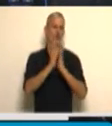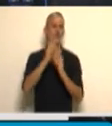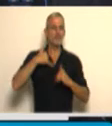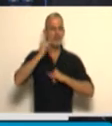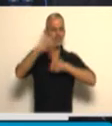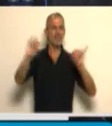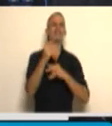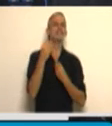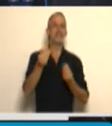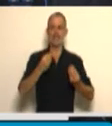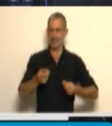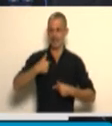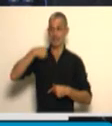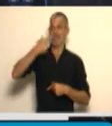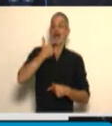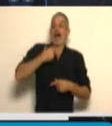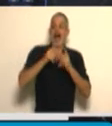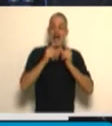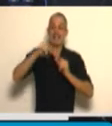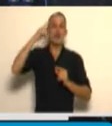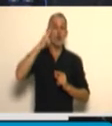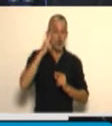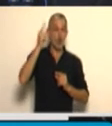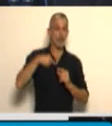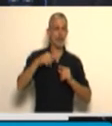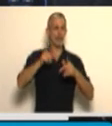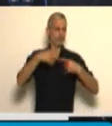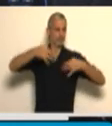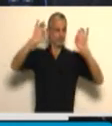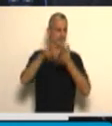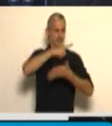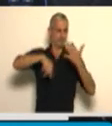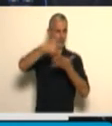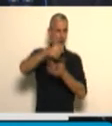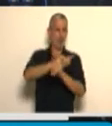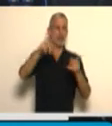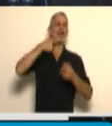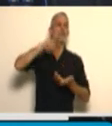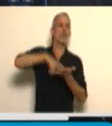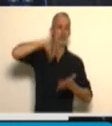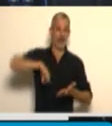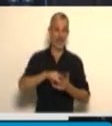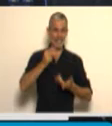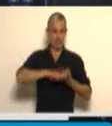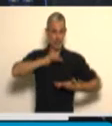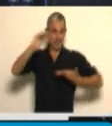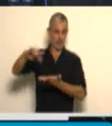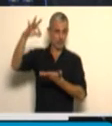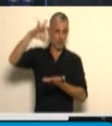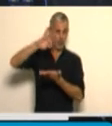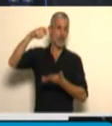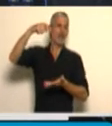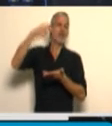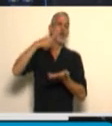también decir que el artículo 9 que exime del pago de impuestos a las ganancias a esta indemnización es